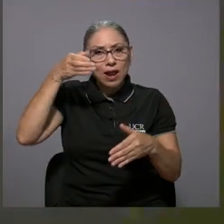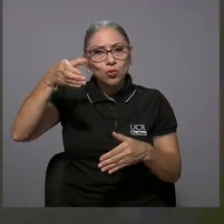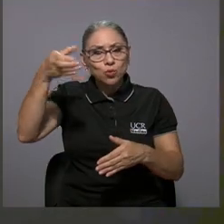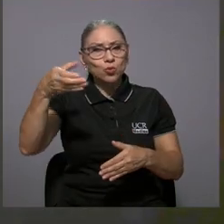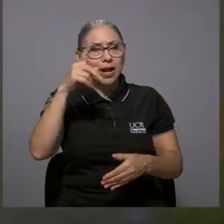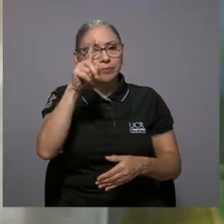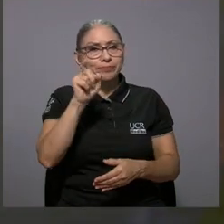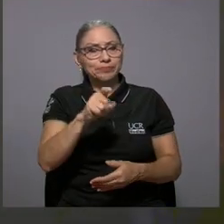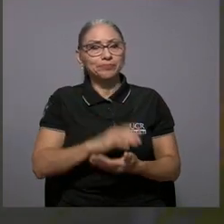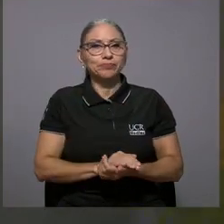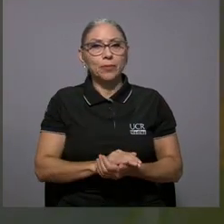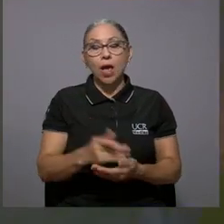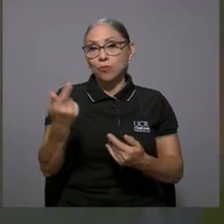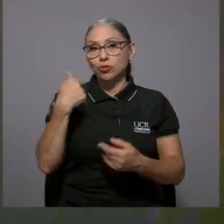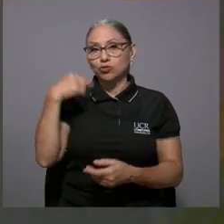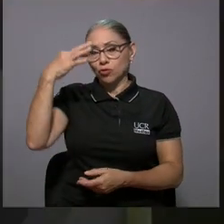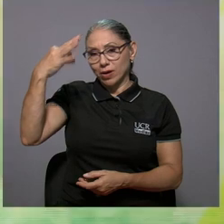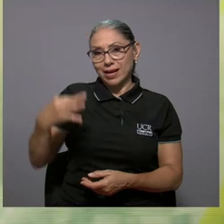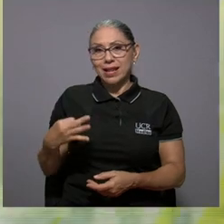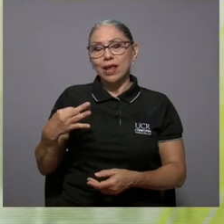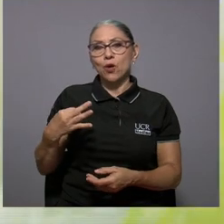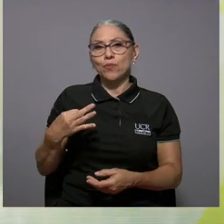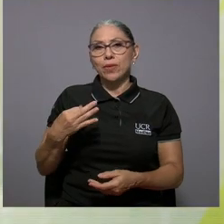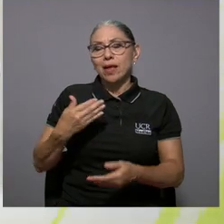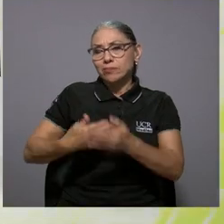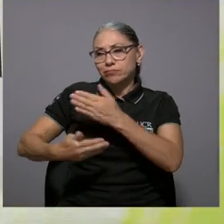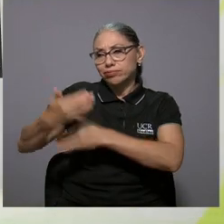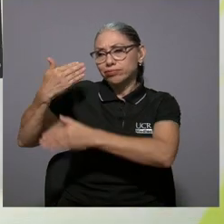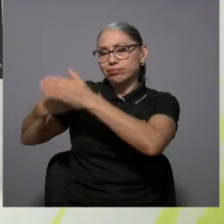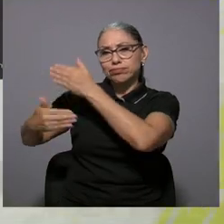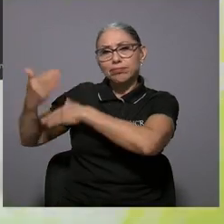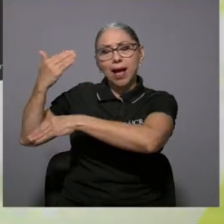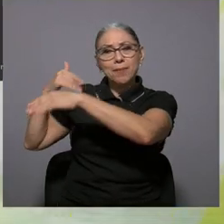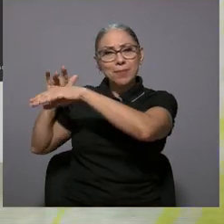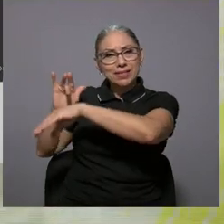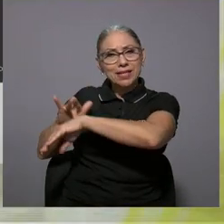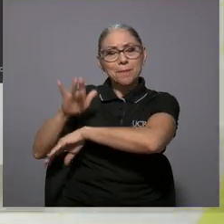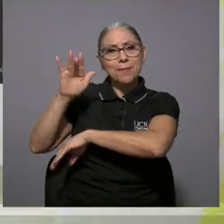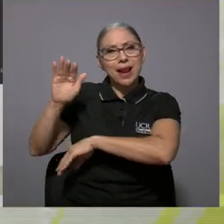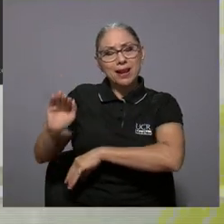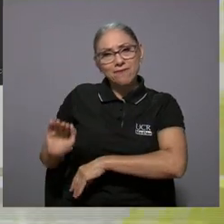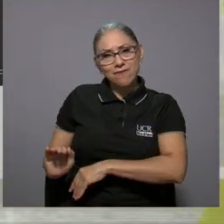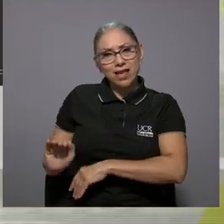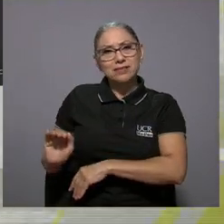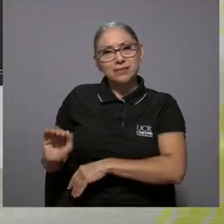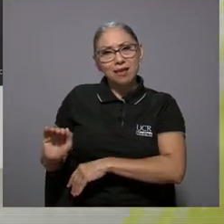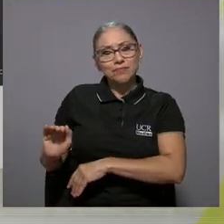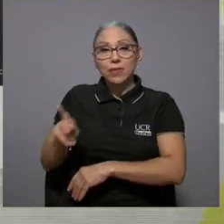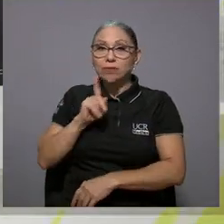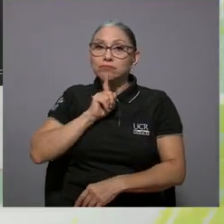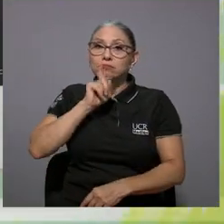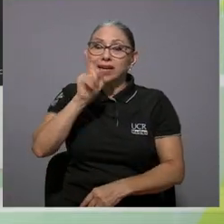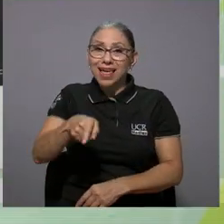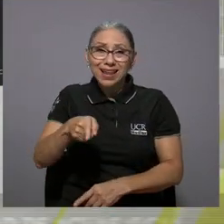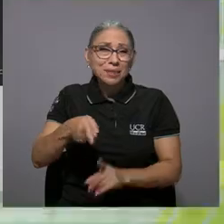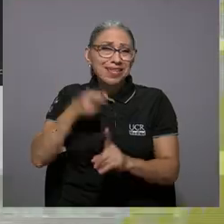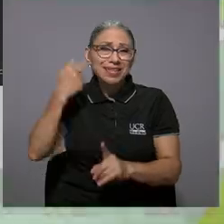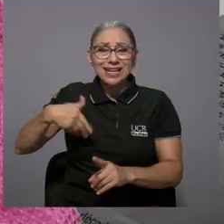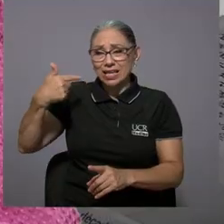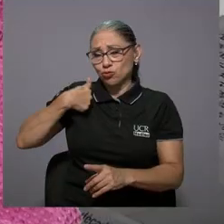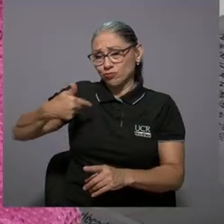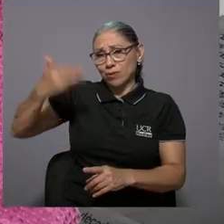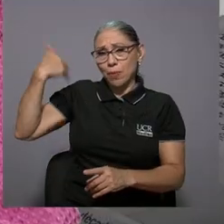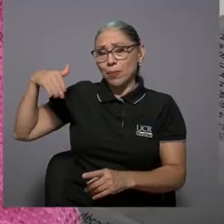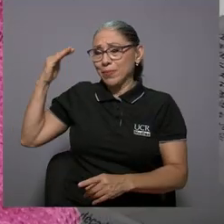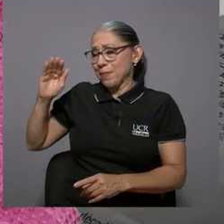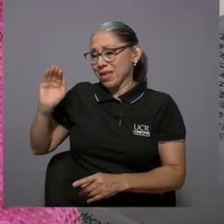para que usted se inclinara a la cultura? Bueno, yo creo que se remonta a mi más temprana infancia.